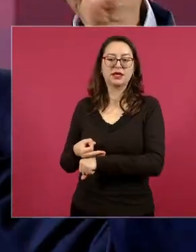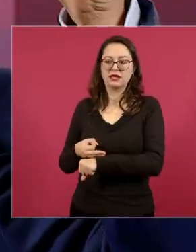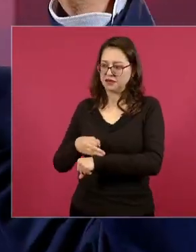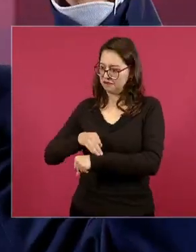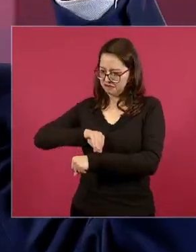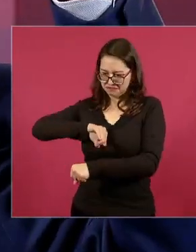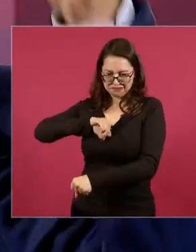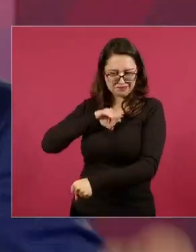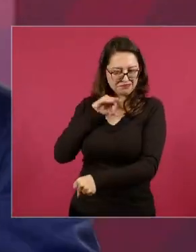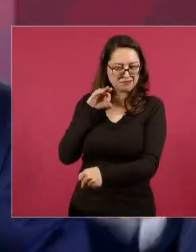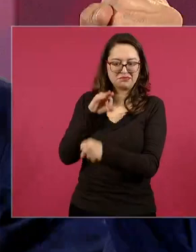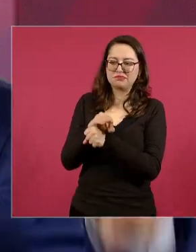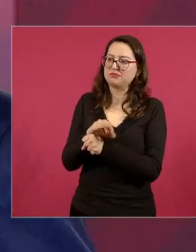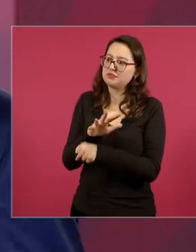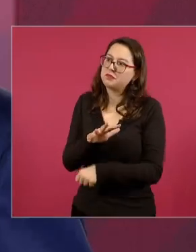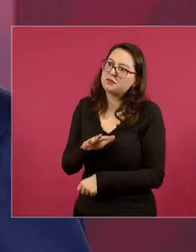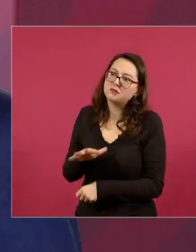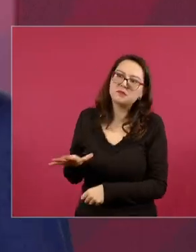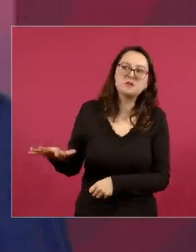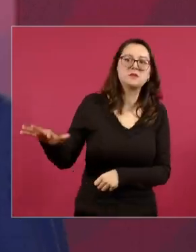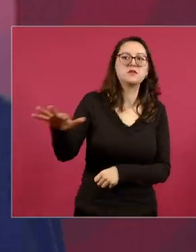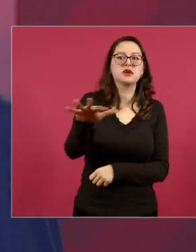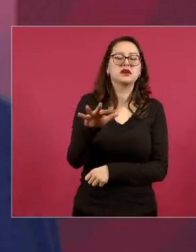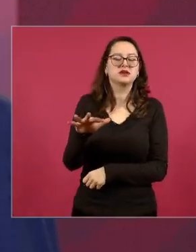en nuestro país